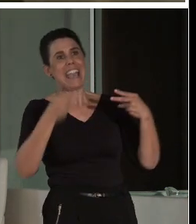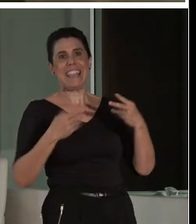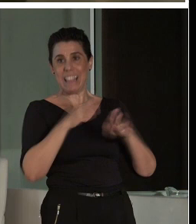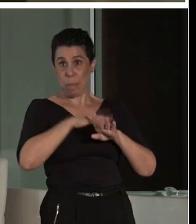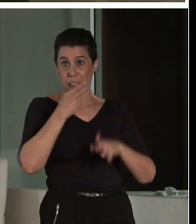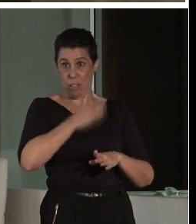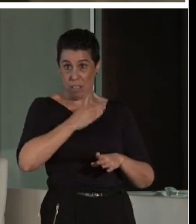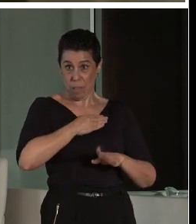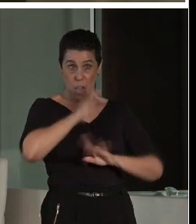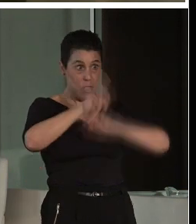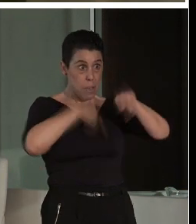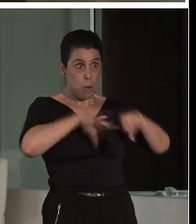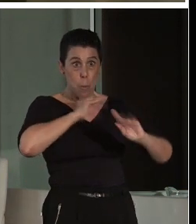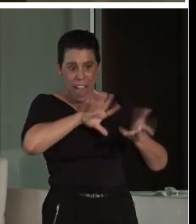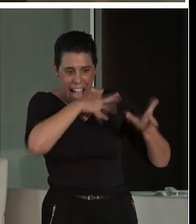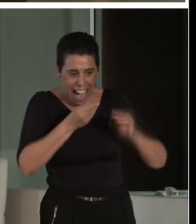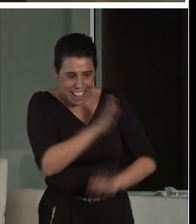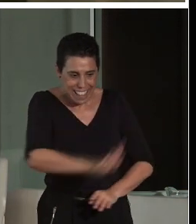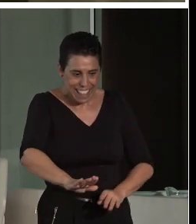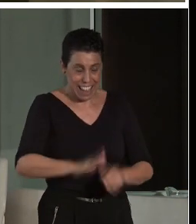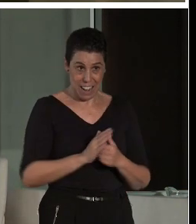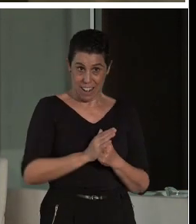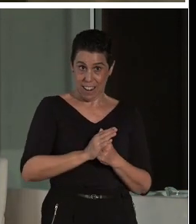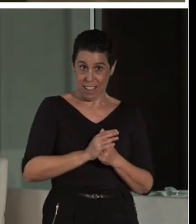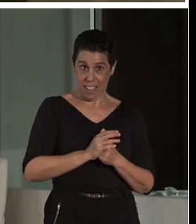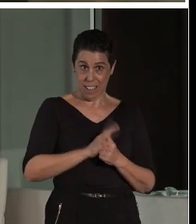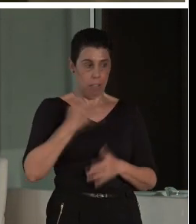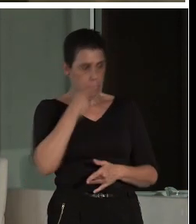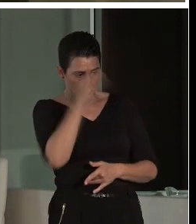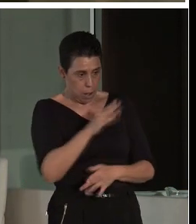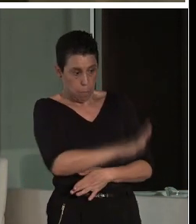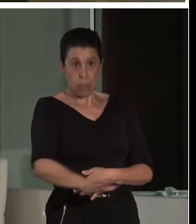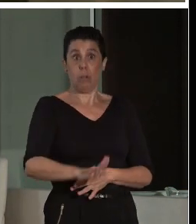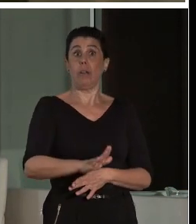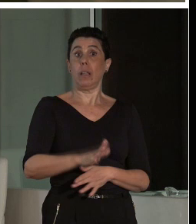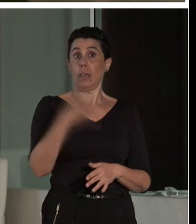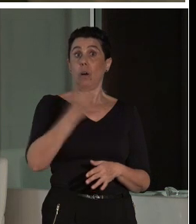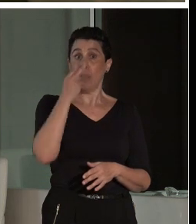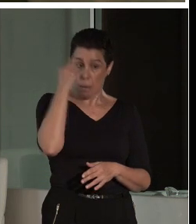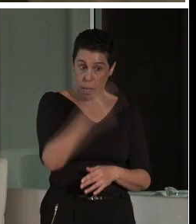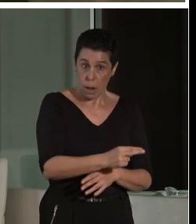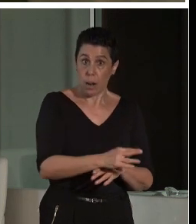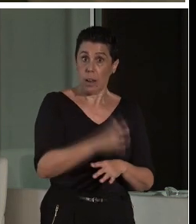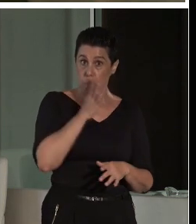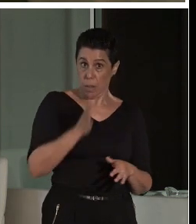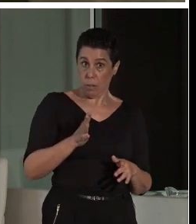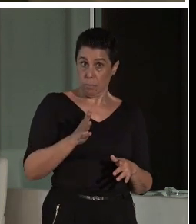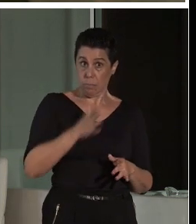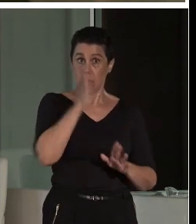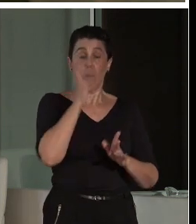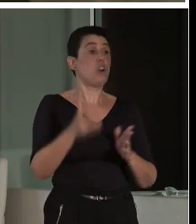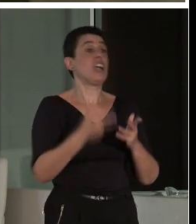dirigirse a un niño. Seamos respetuosos con ellos también. Porque ellos son público cautivo. No os olvidéis.